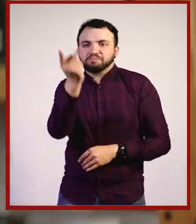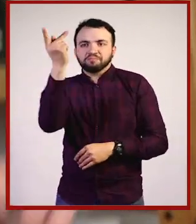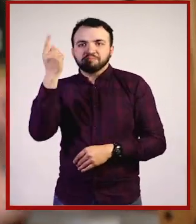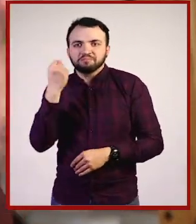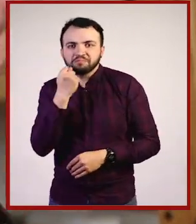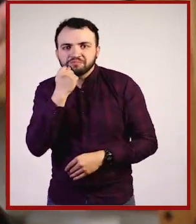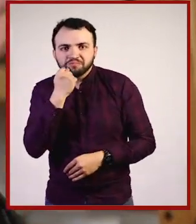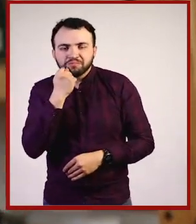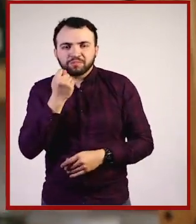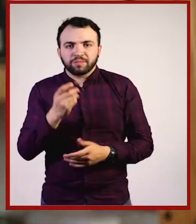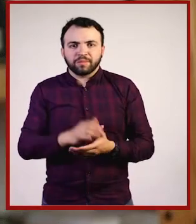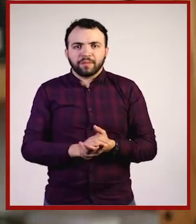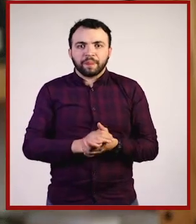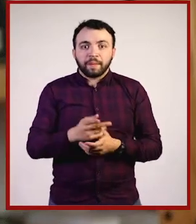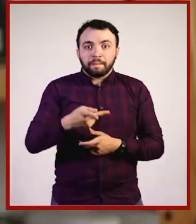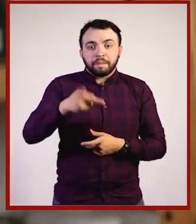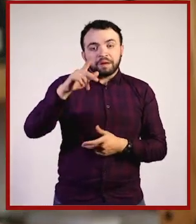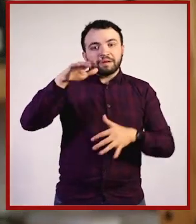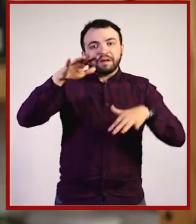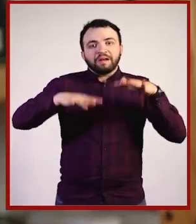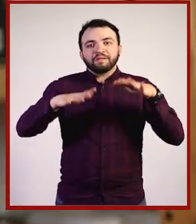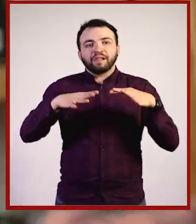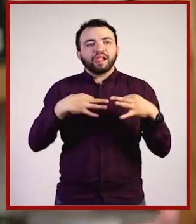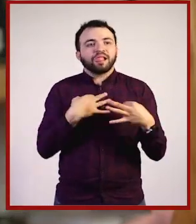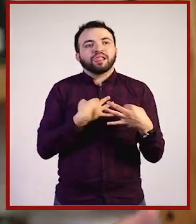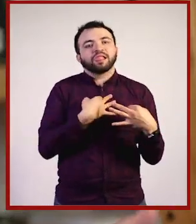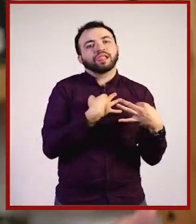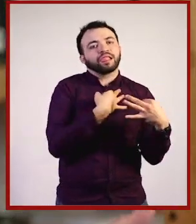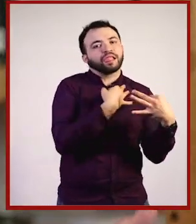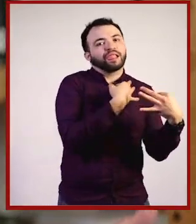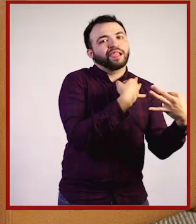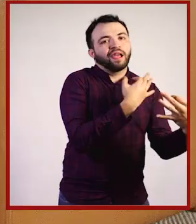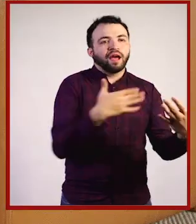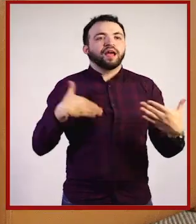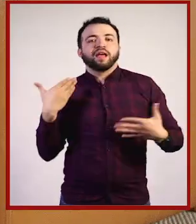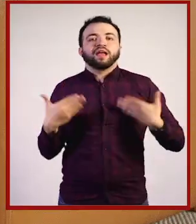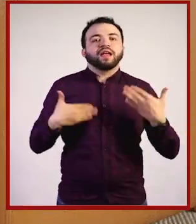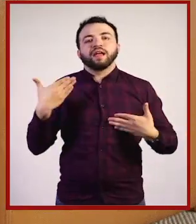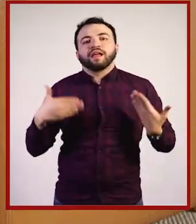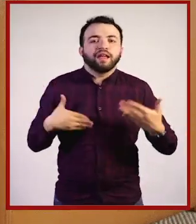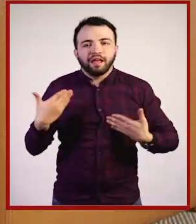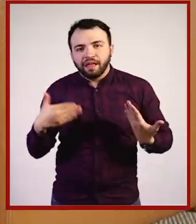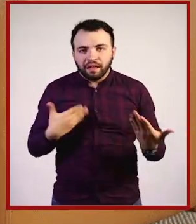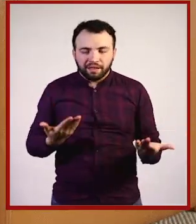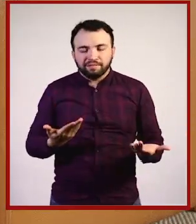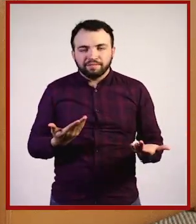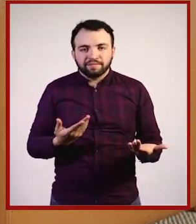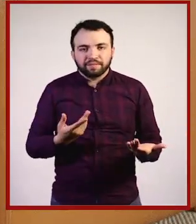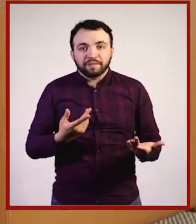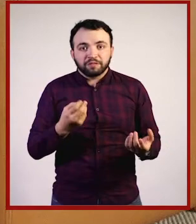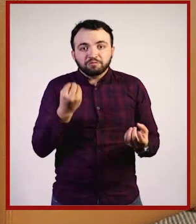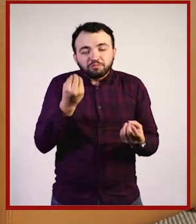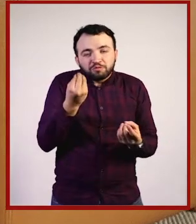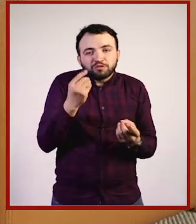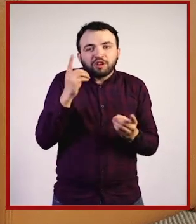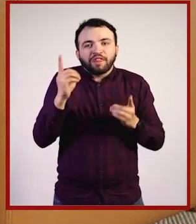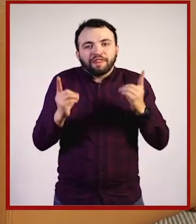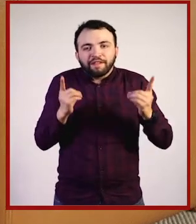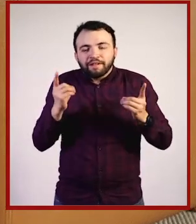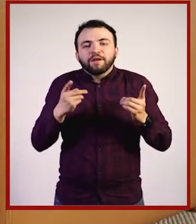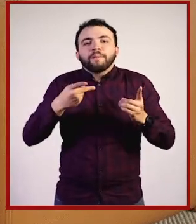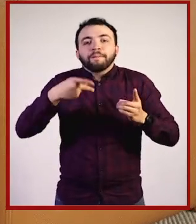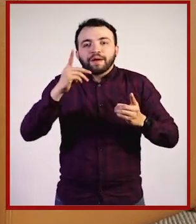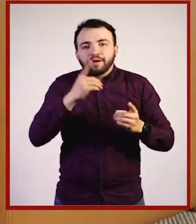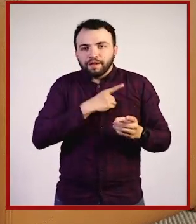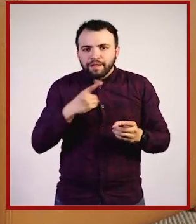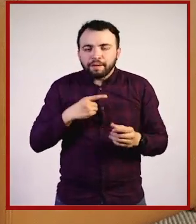curiosidad, pero a veces se dejan llevar por el relajo, que es muy divertido, pero también hay que esperarse al momento del patio para echar